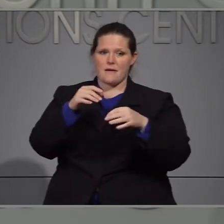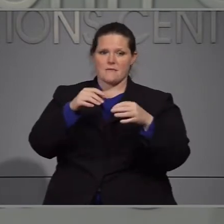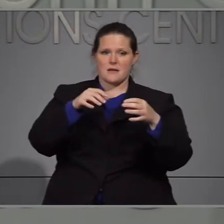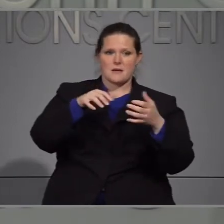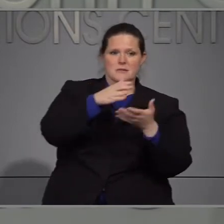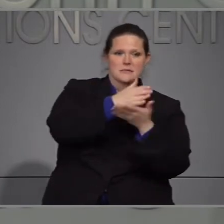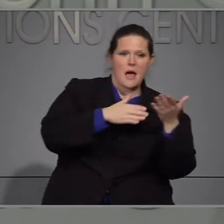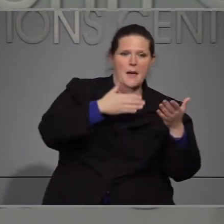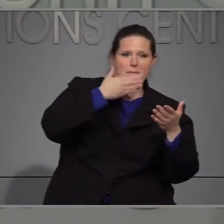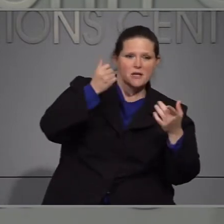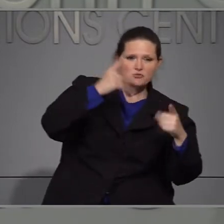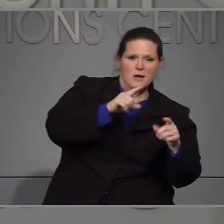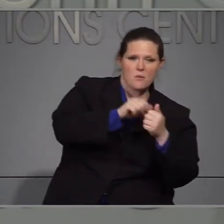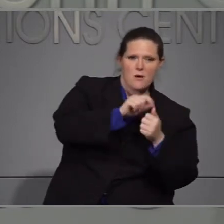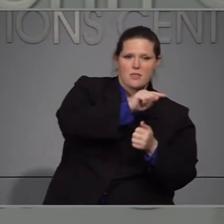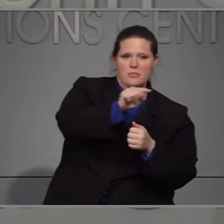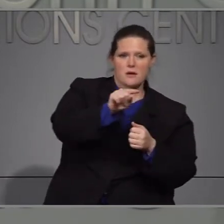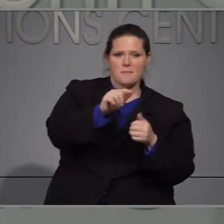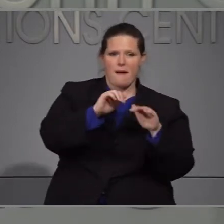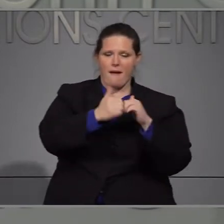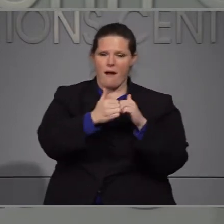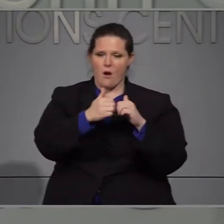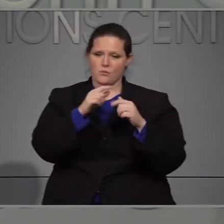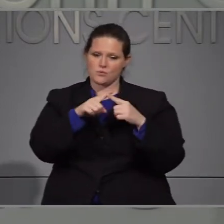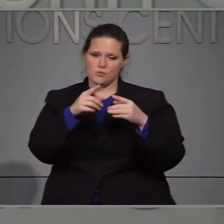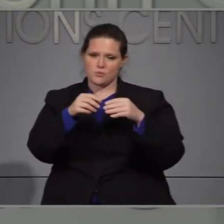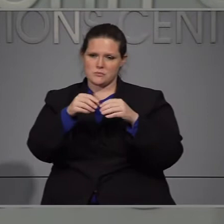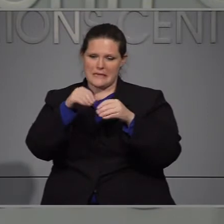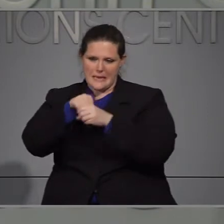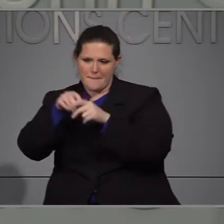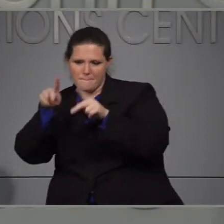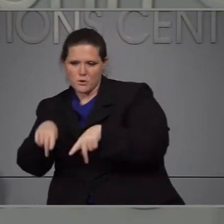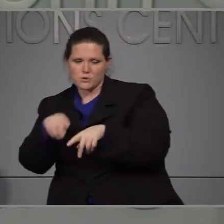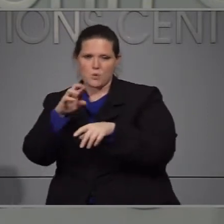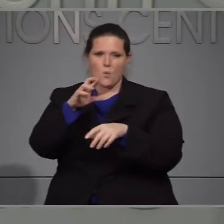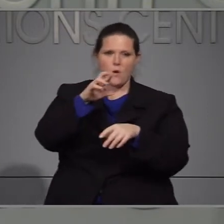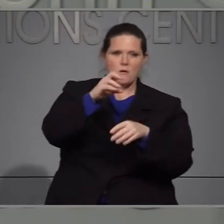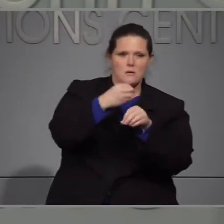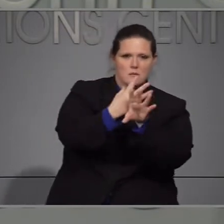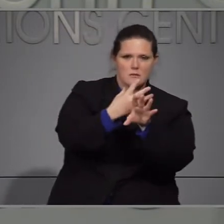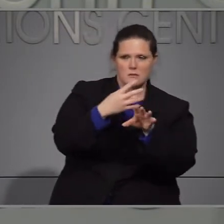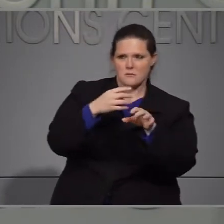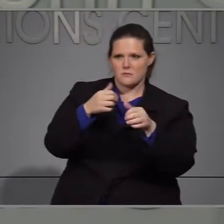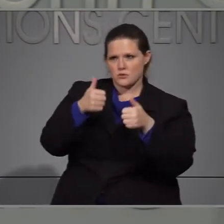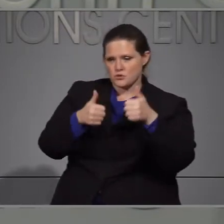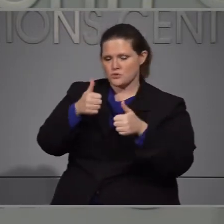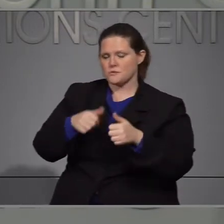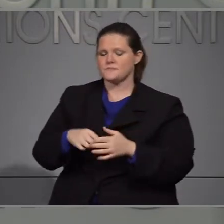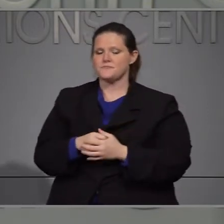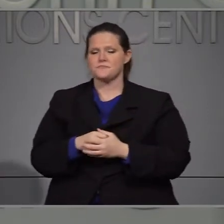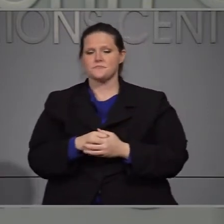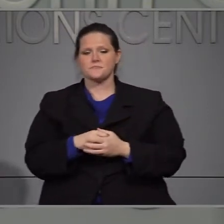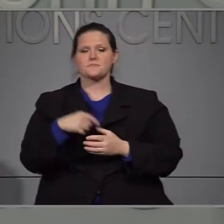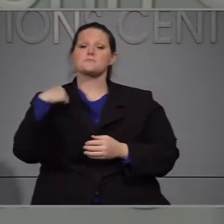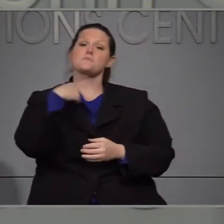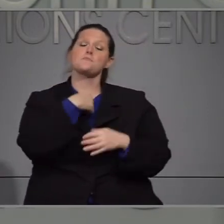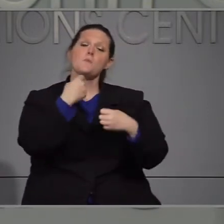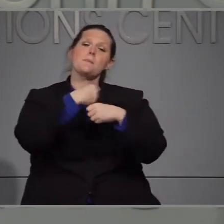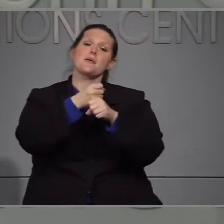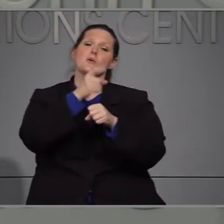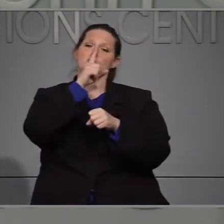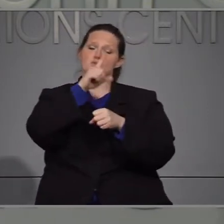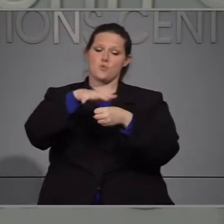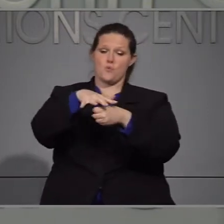Prefiere que se nisten en persona o. Respuesta queremos asegurar que en las juntas educativas